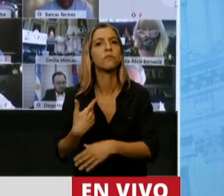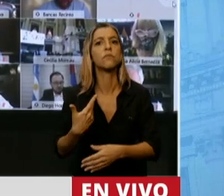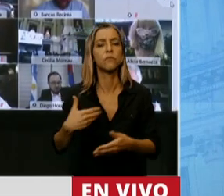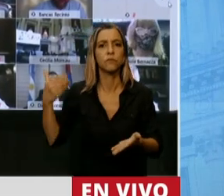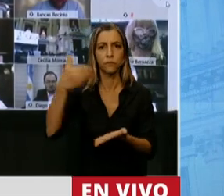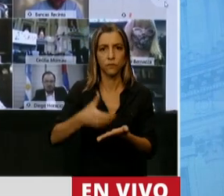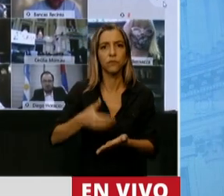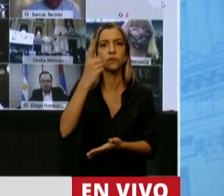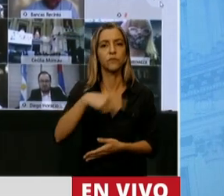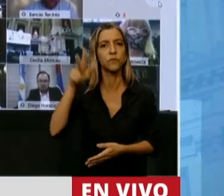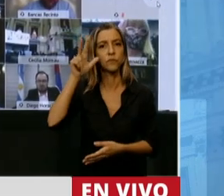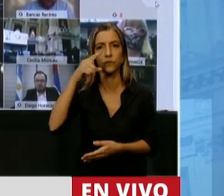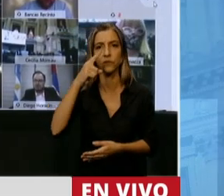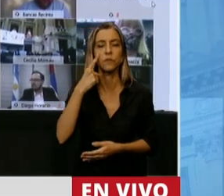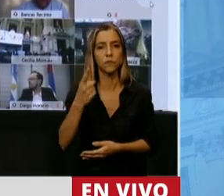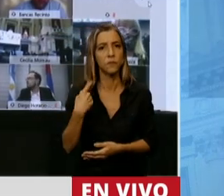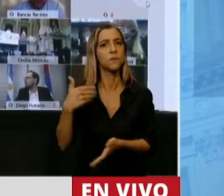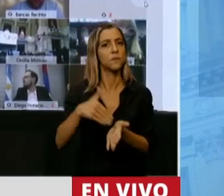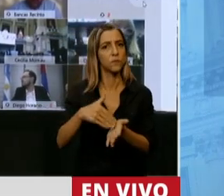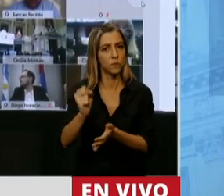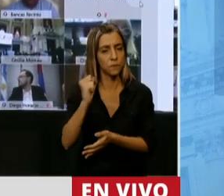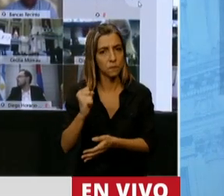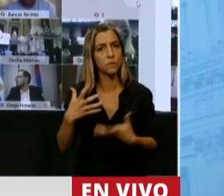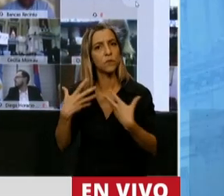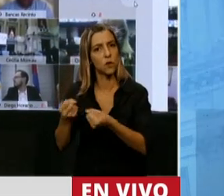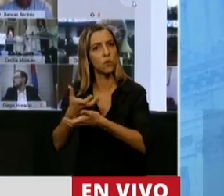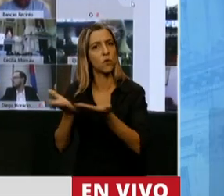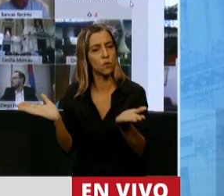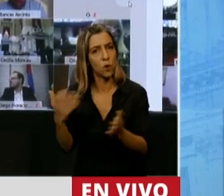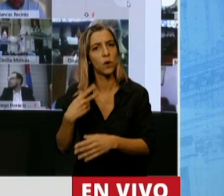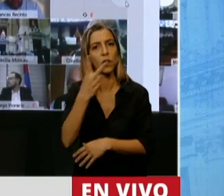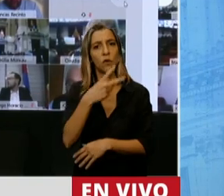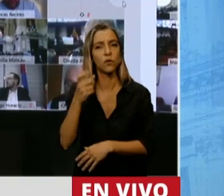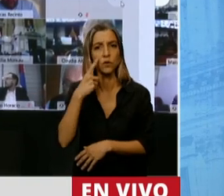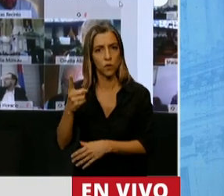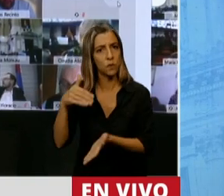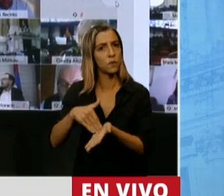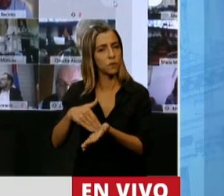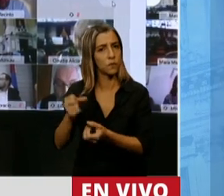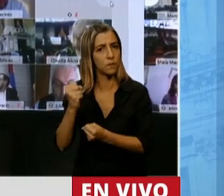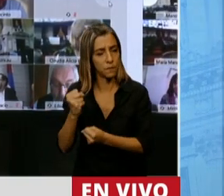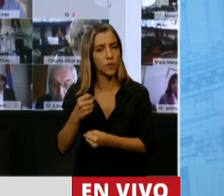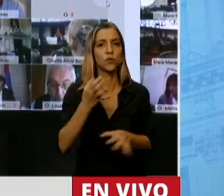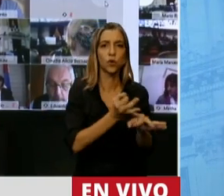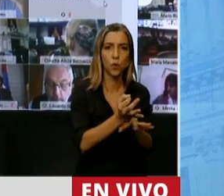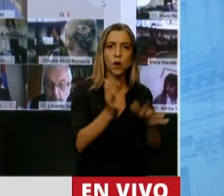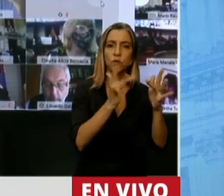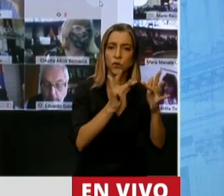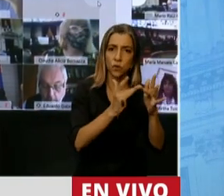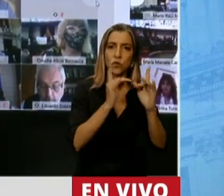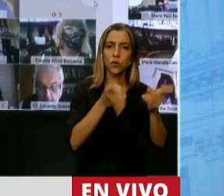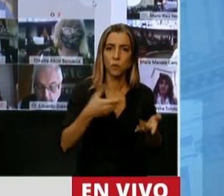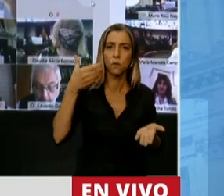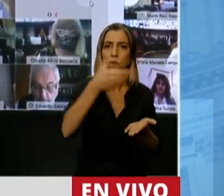pesos, que en salud pública vaya a invertir casi 200.000 millones de pesos, que en educación y conectividad vaya